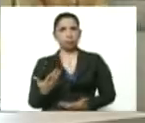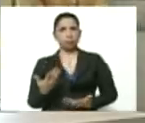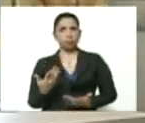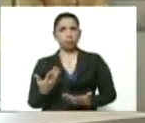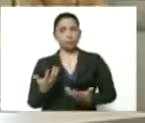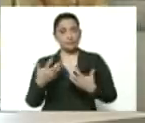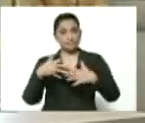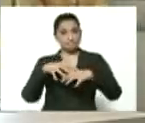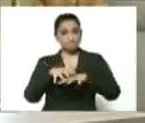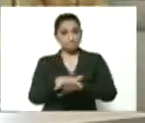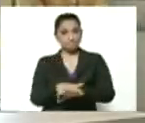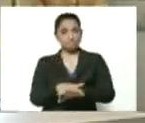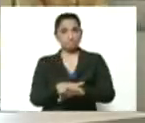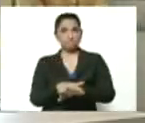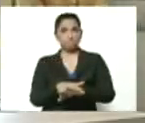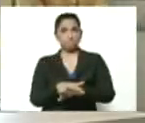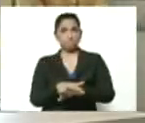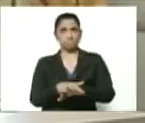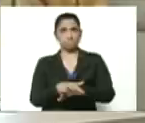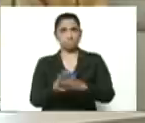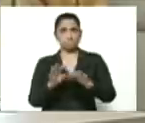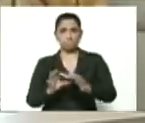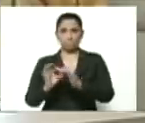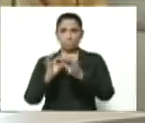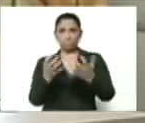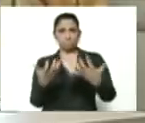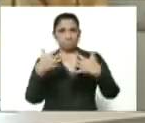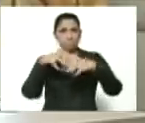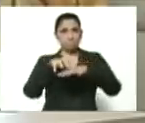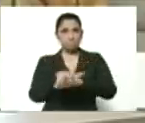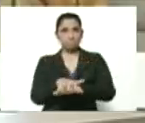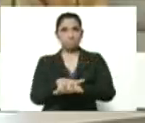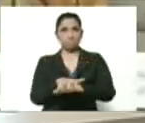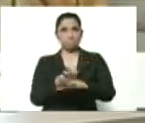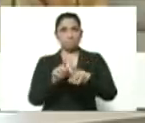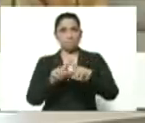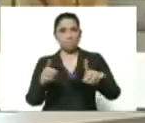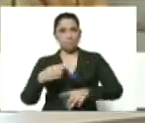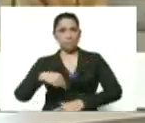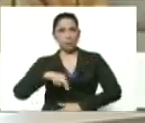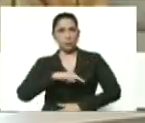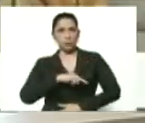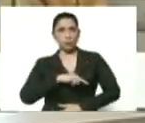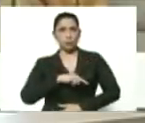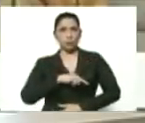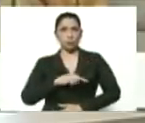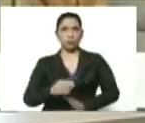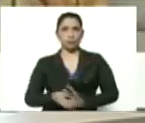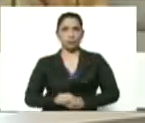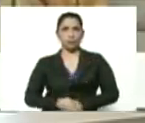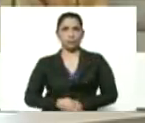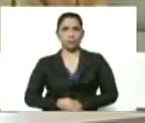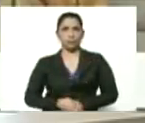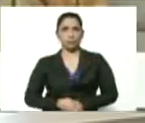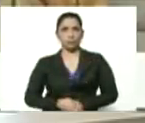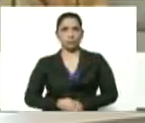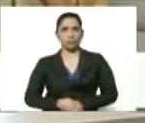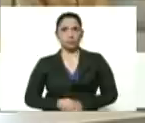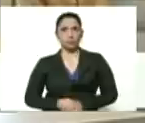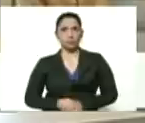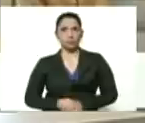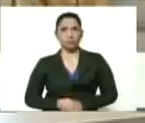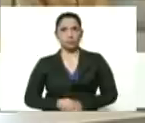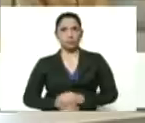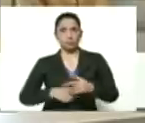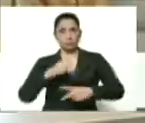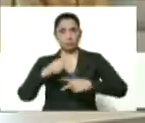integración de alianzas ganar, ganar. Para nosotros el año pasado logramos el plan